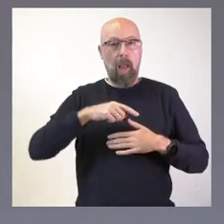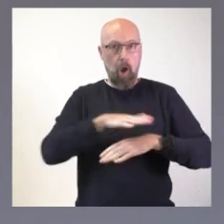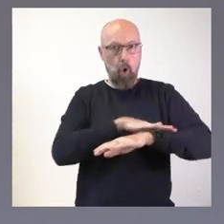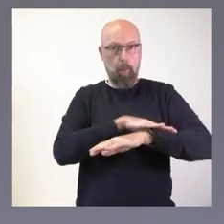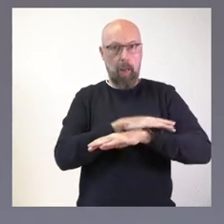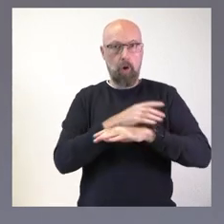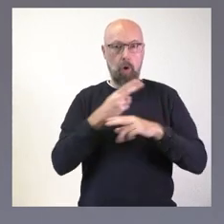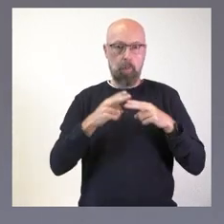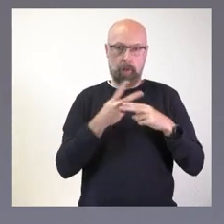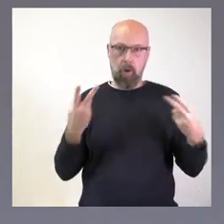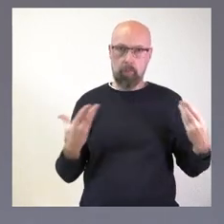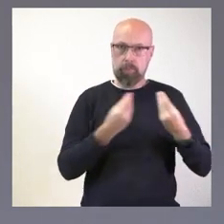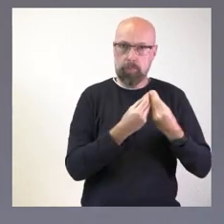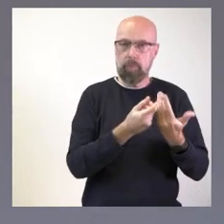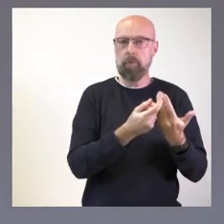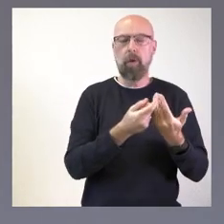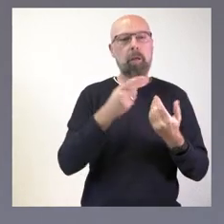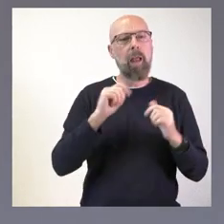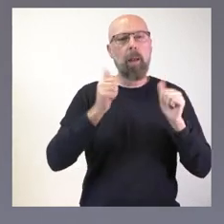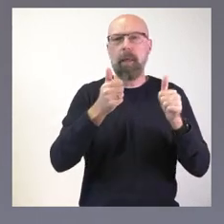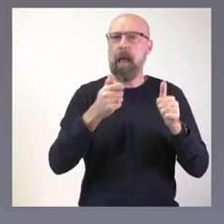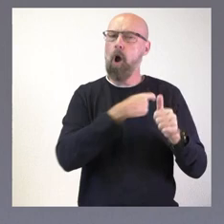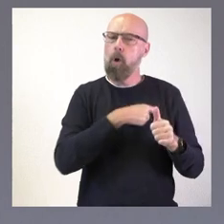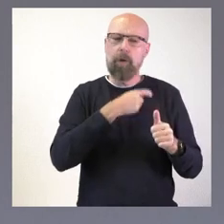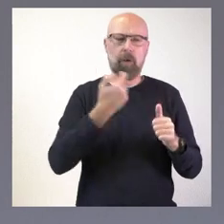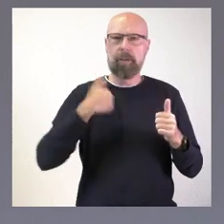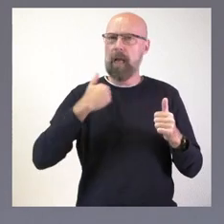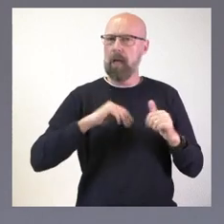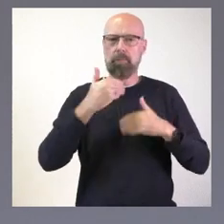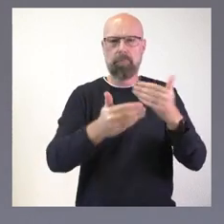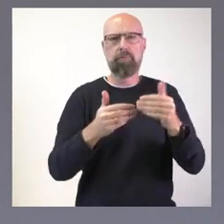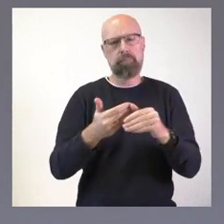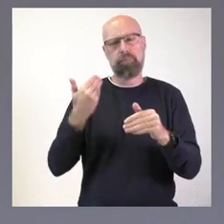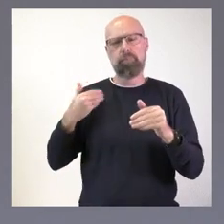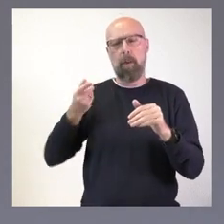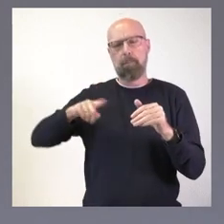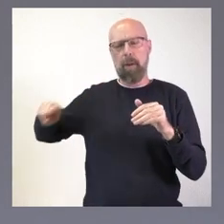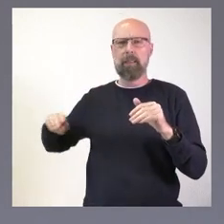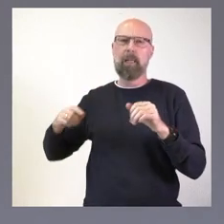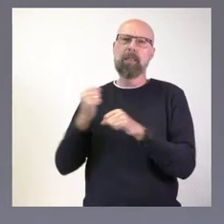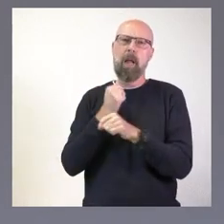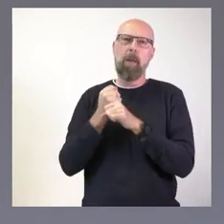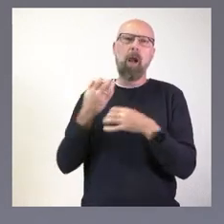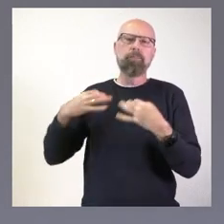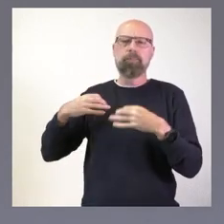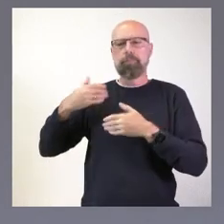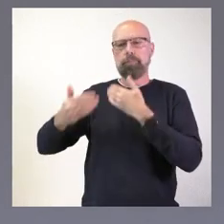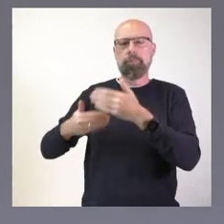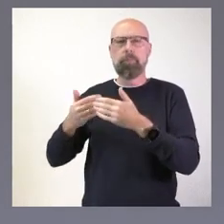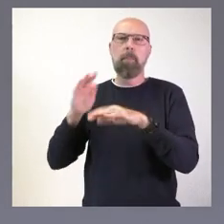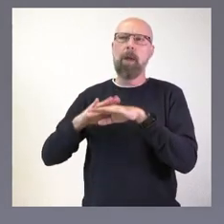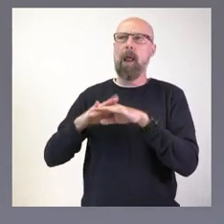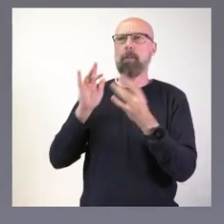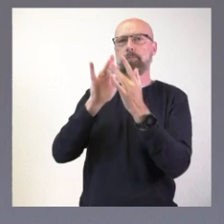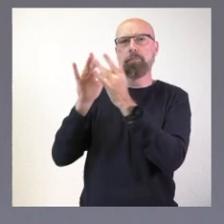en marcha de inmediato. Ya hemos estado haciendo durante estos meses mucho trabajo informal, siempre que hemos tenido ocasión, con empresas e instituciones,